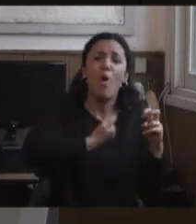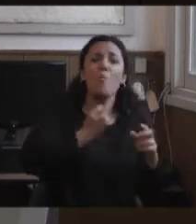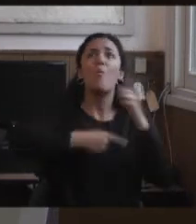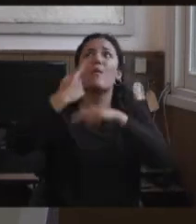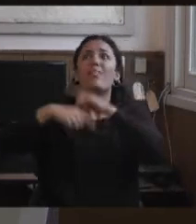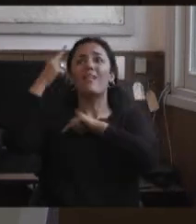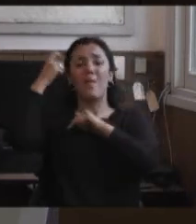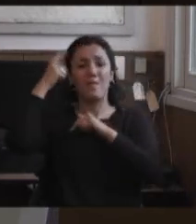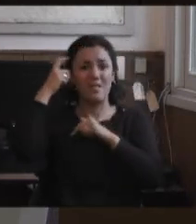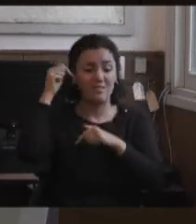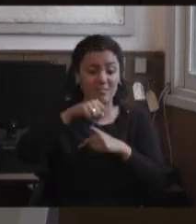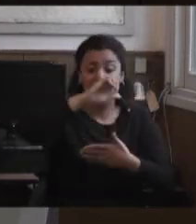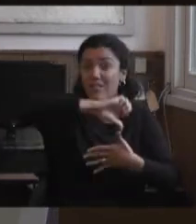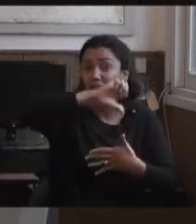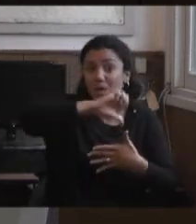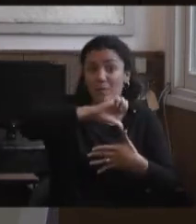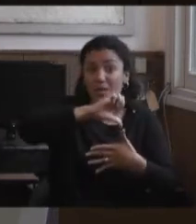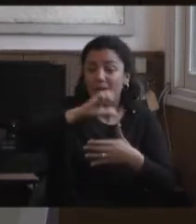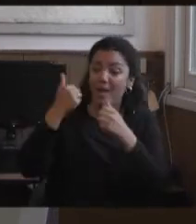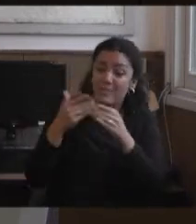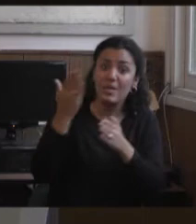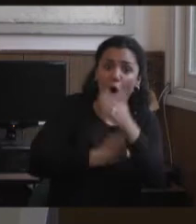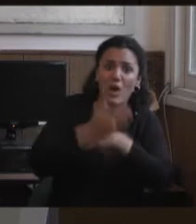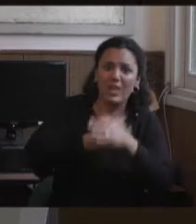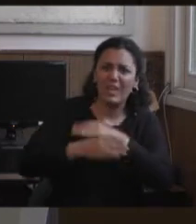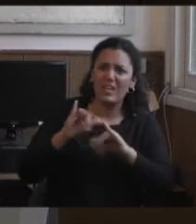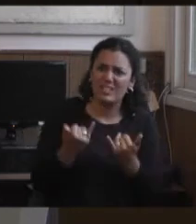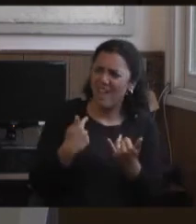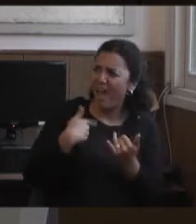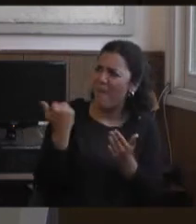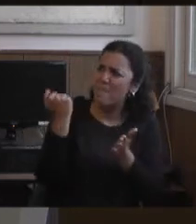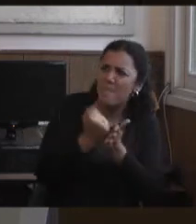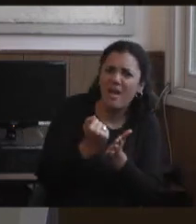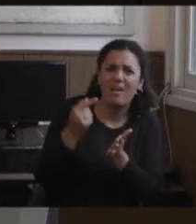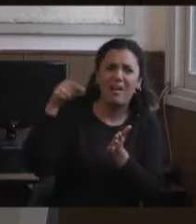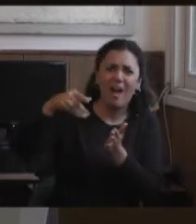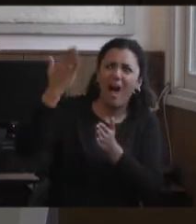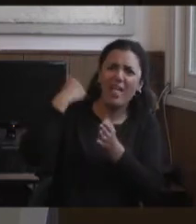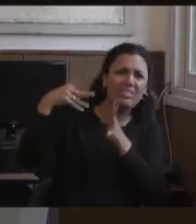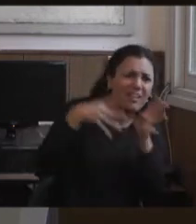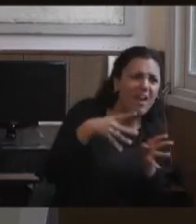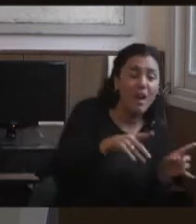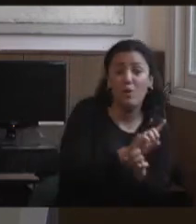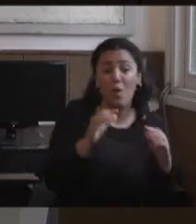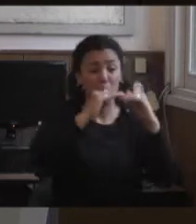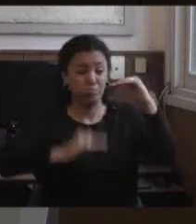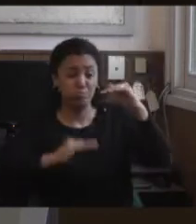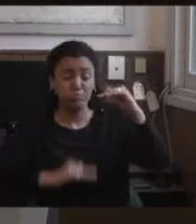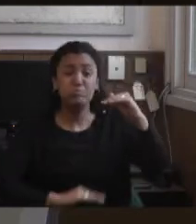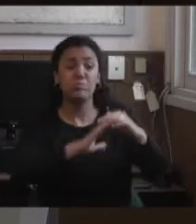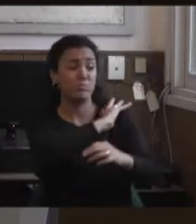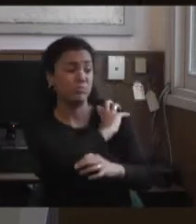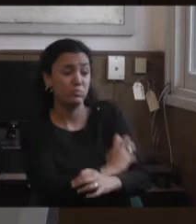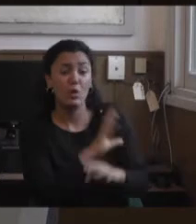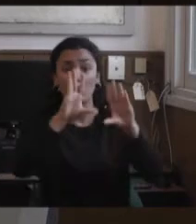porque en Latinoamérica el origen de la discapacidad no son las secuelas de la guerra, sino la desnutrición, la desigualdad, la pobreza, entonces